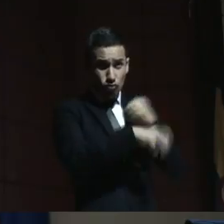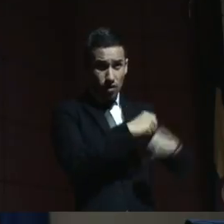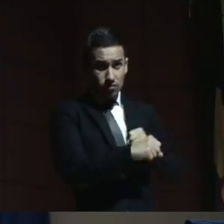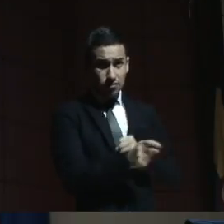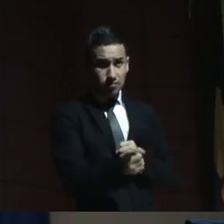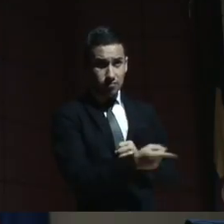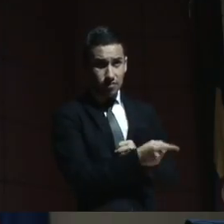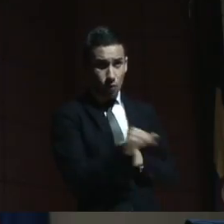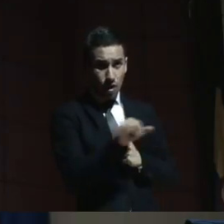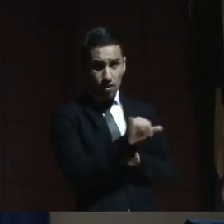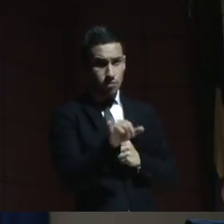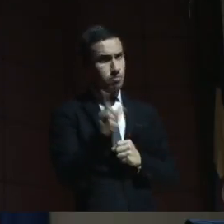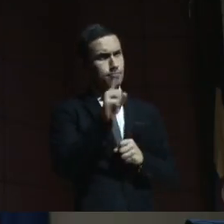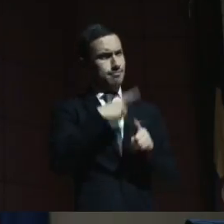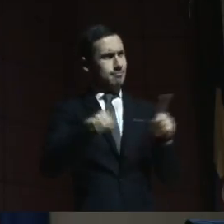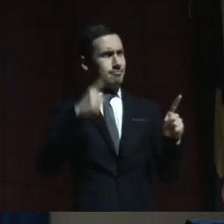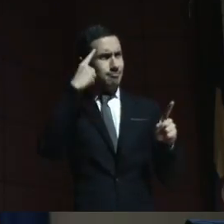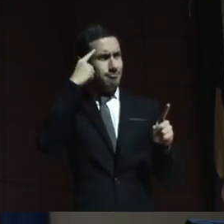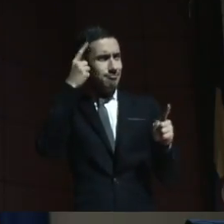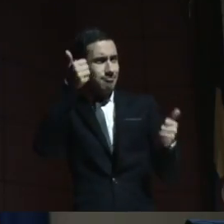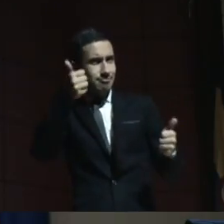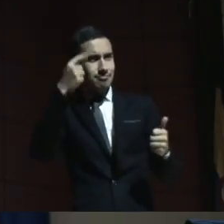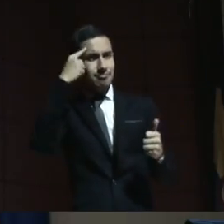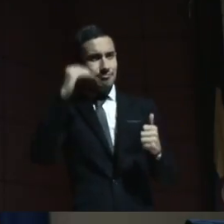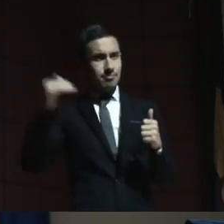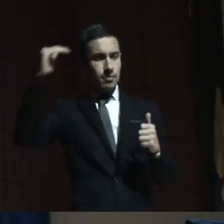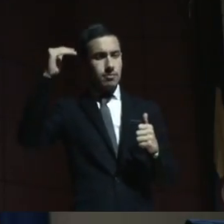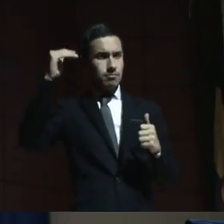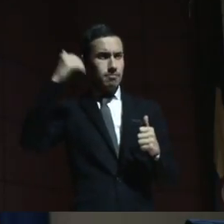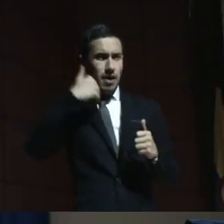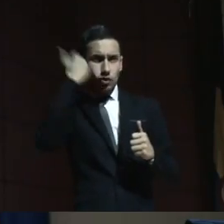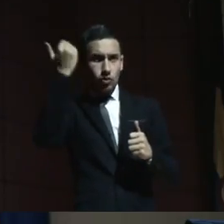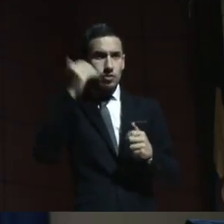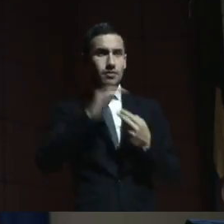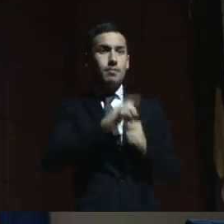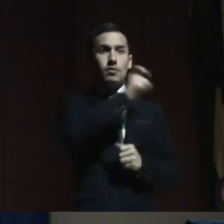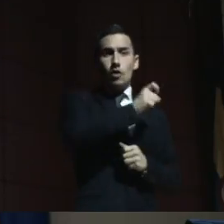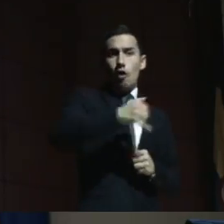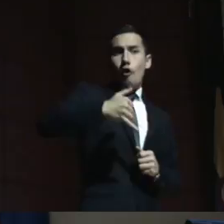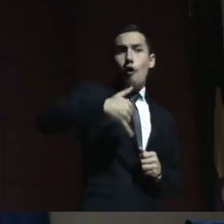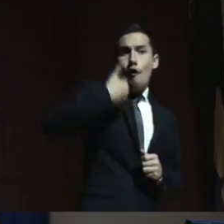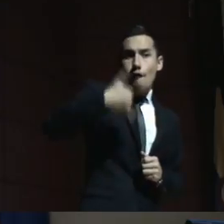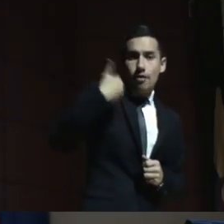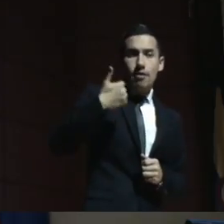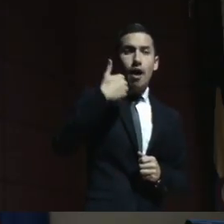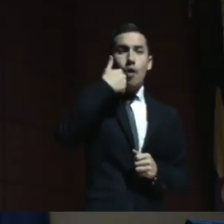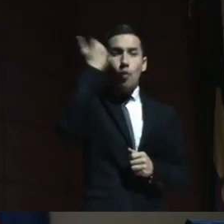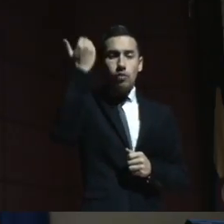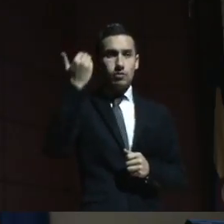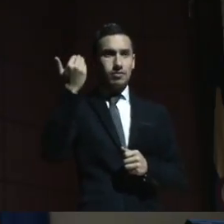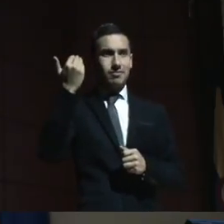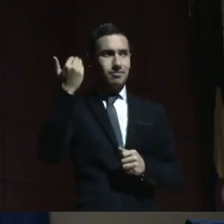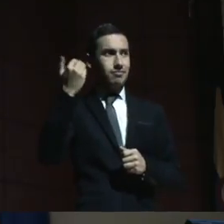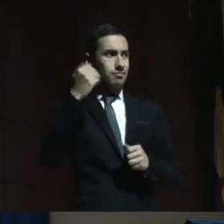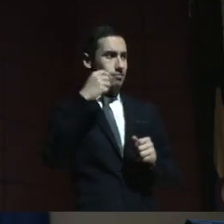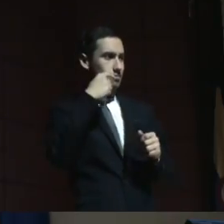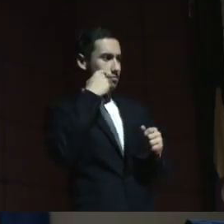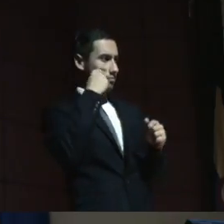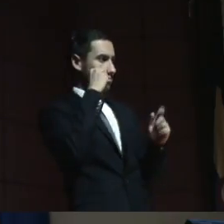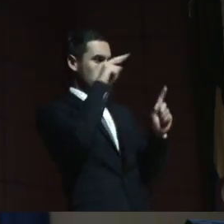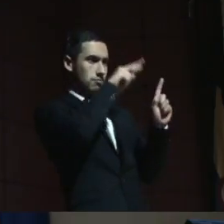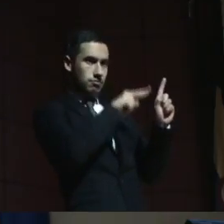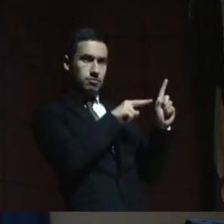Las personas con discapacidad intelectual son niños, son jóvenes y son adultos, y todos nosotros tenemos que